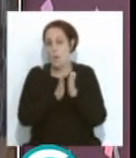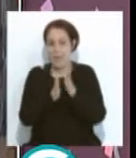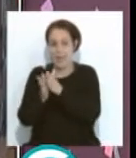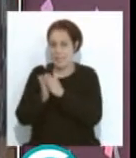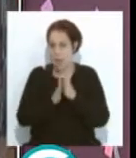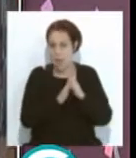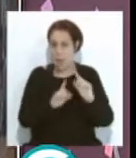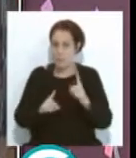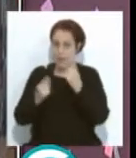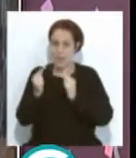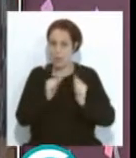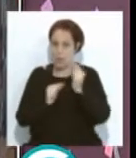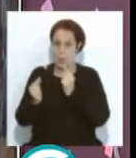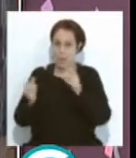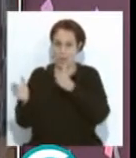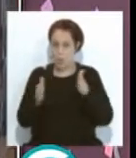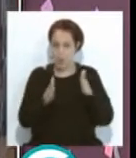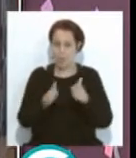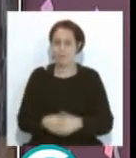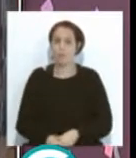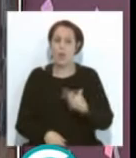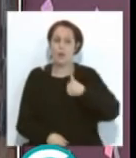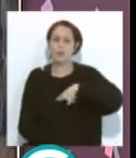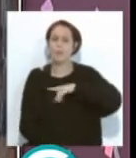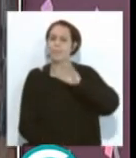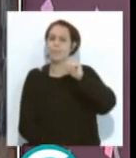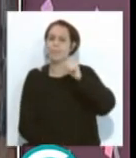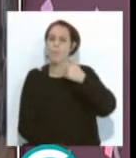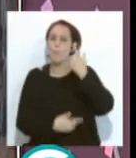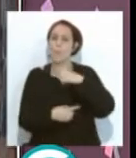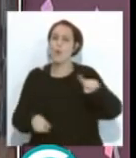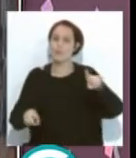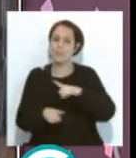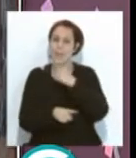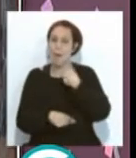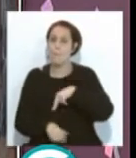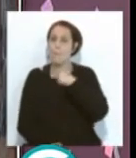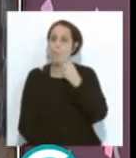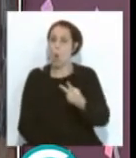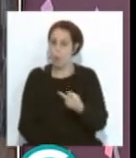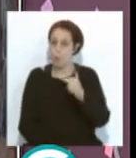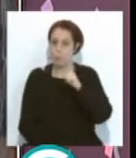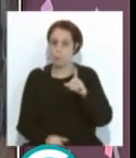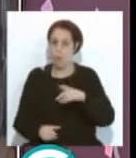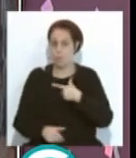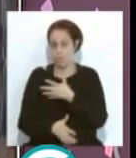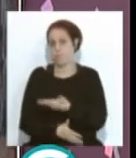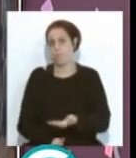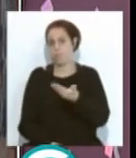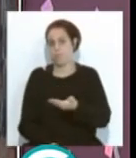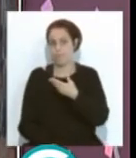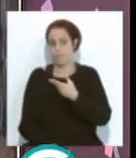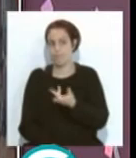de esta primera tertulia de la temporada pero nos vamos a despedir con un cierre musical en la voz de una de las grandes voces, uno de los grandes